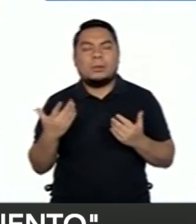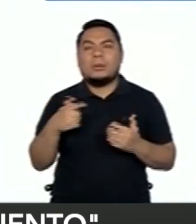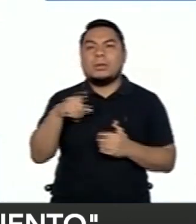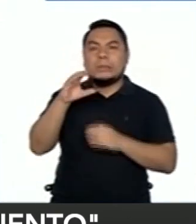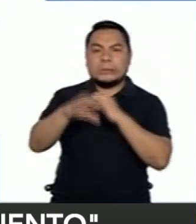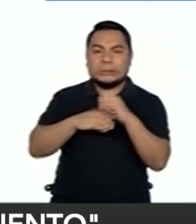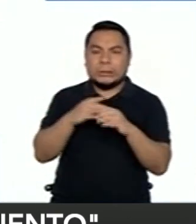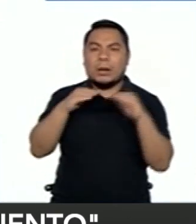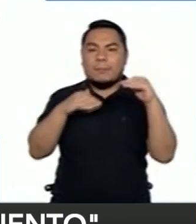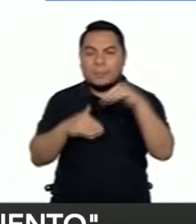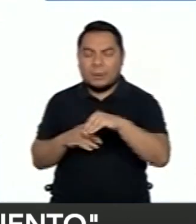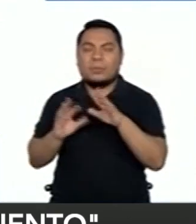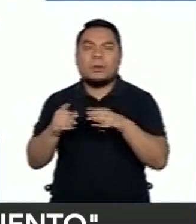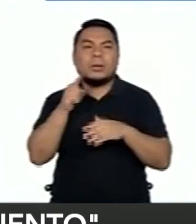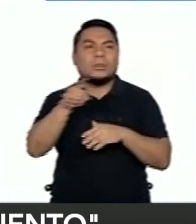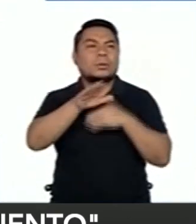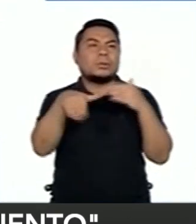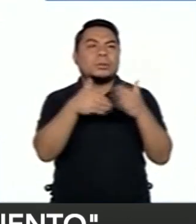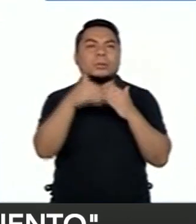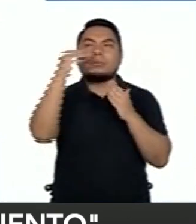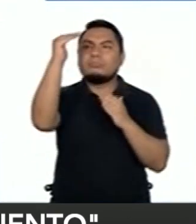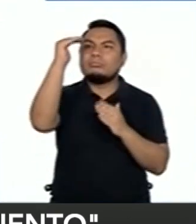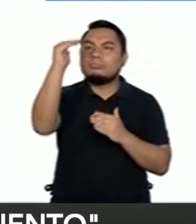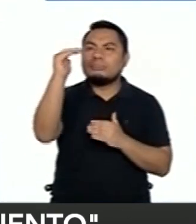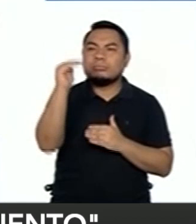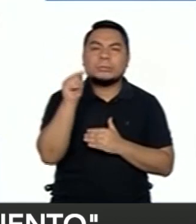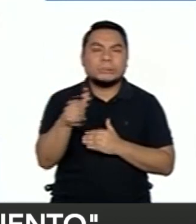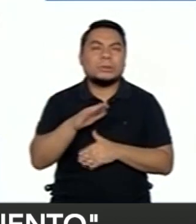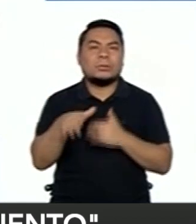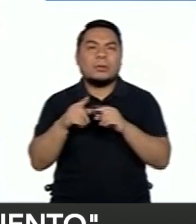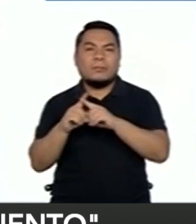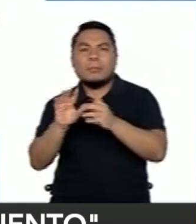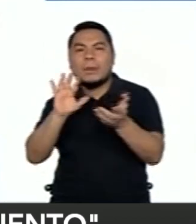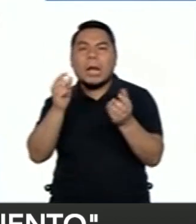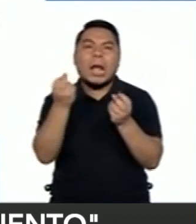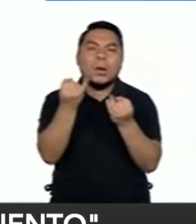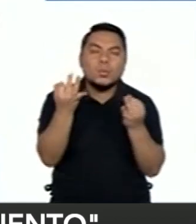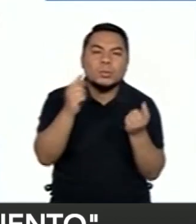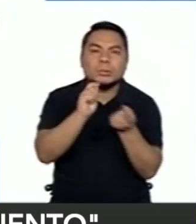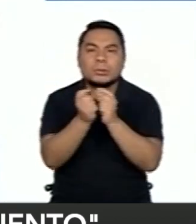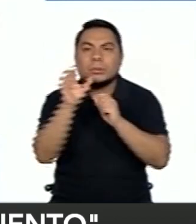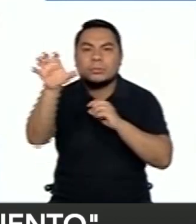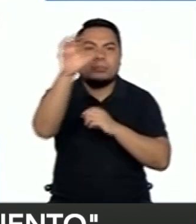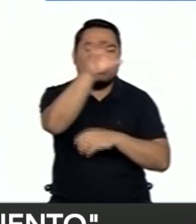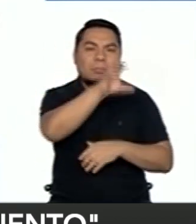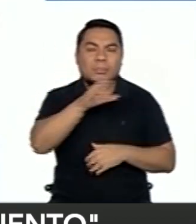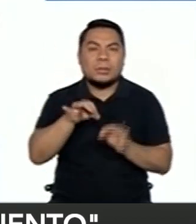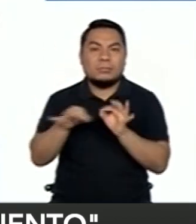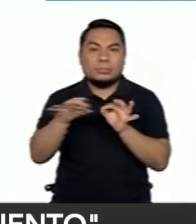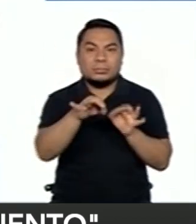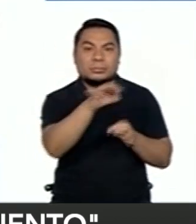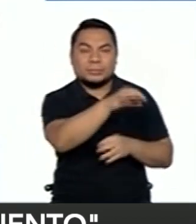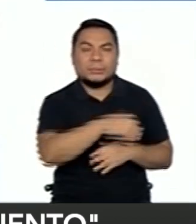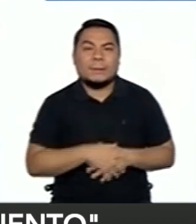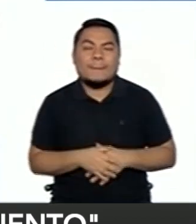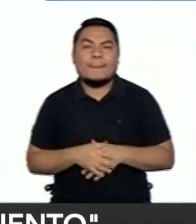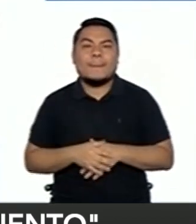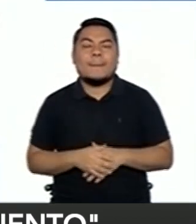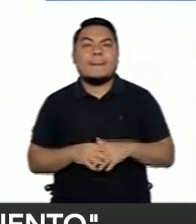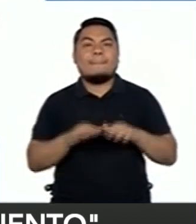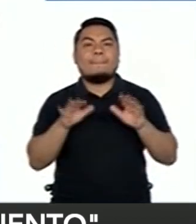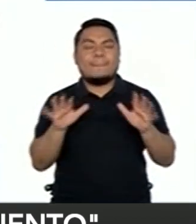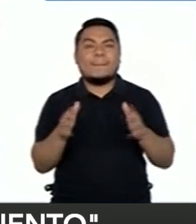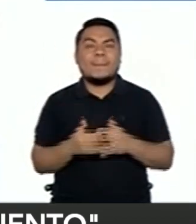alrededor de cero punto nueve, con pequeñas diferencias y variables entre cada una de las regiones. Pero